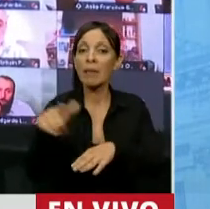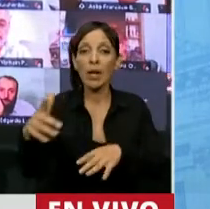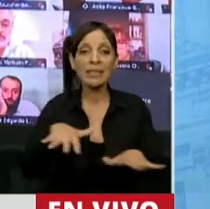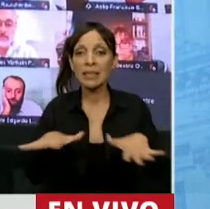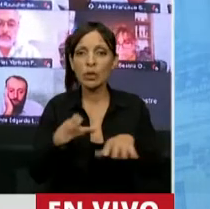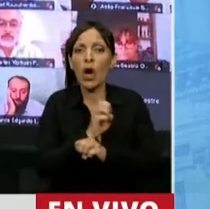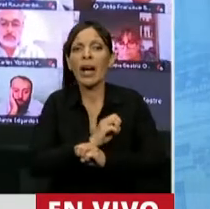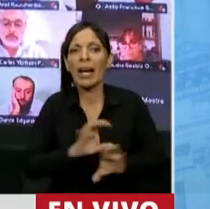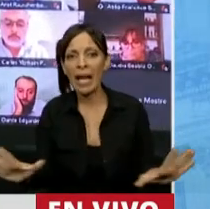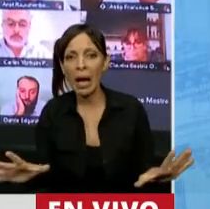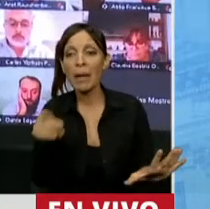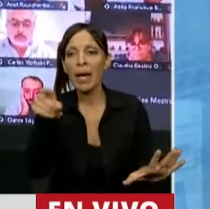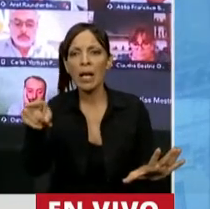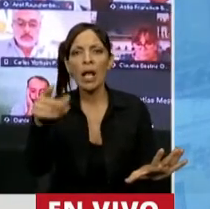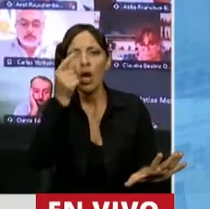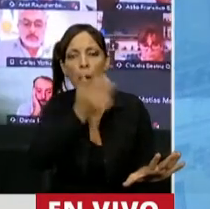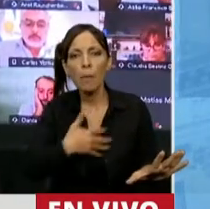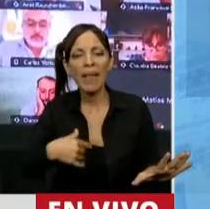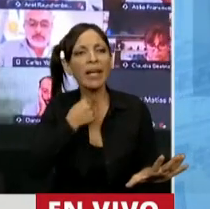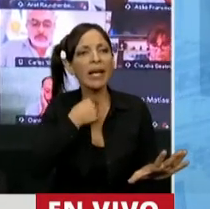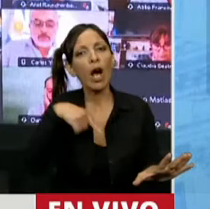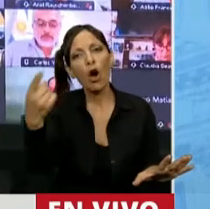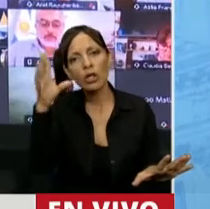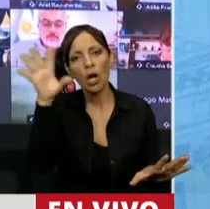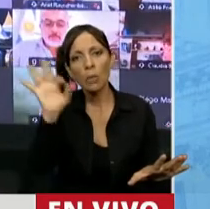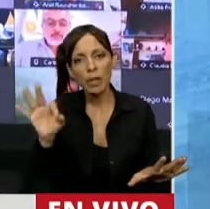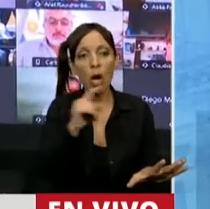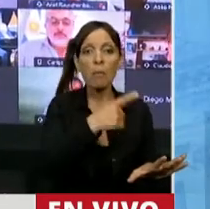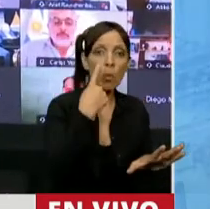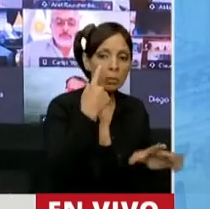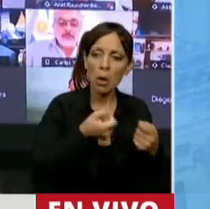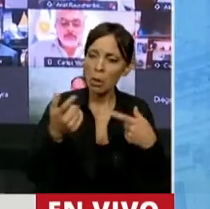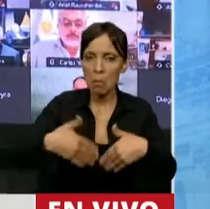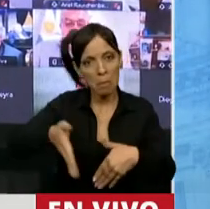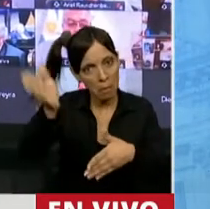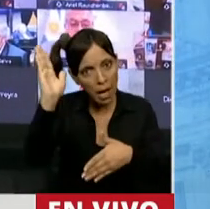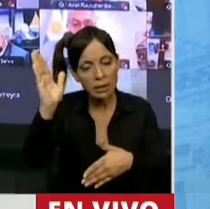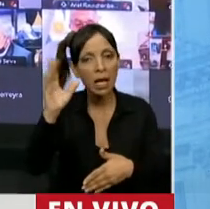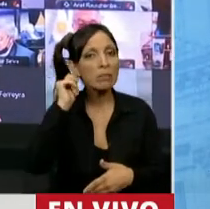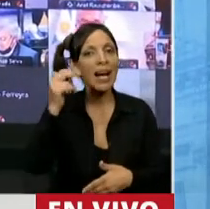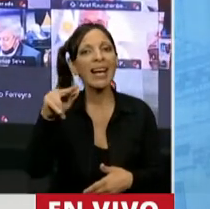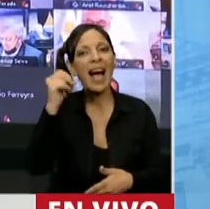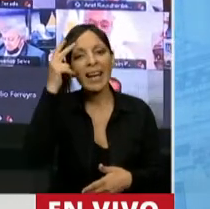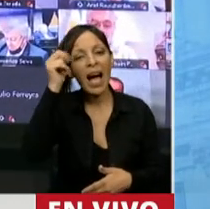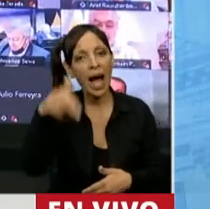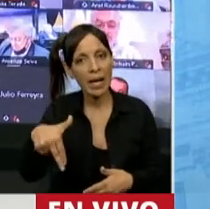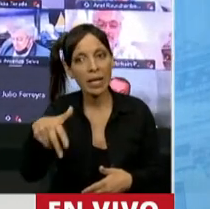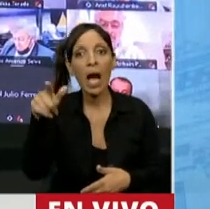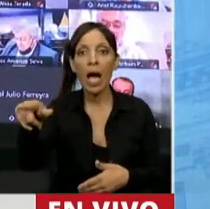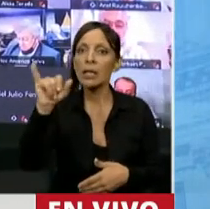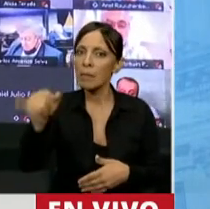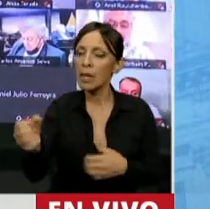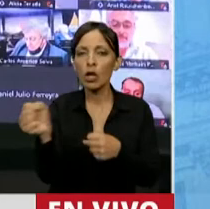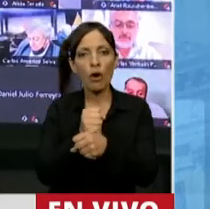padres querían otra opinión. Y la Intendencia de Termas le permitió que fuera a Gallas, donde le confirmaron el diagnóstico tan